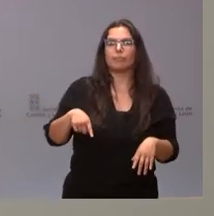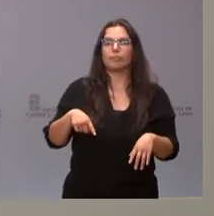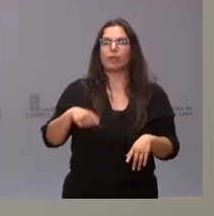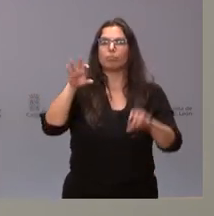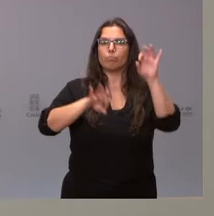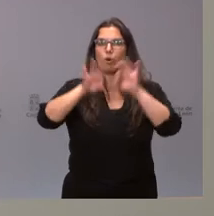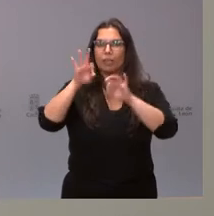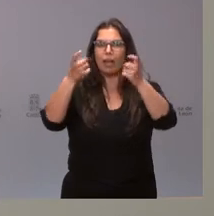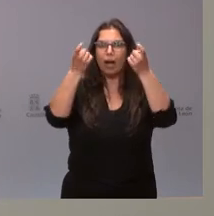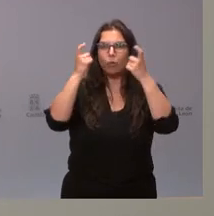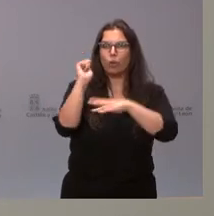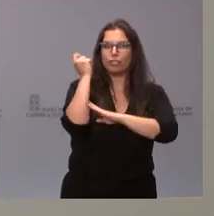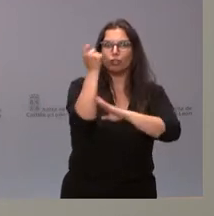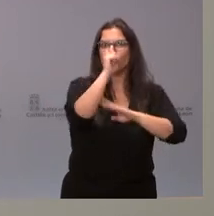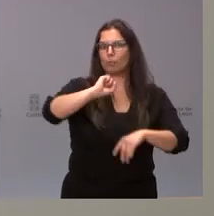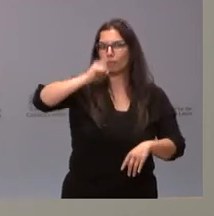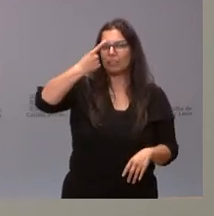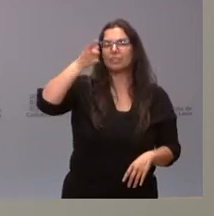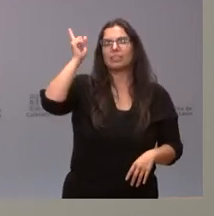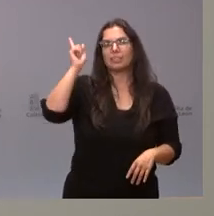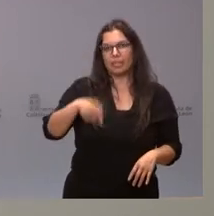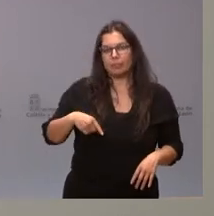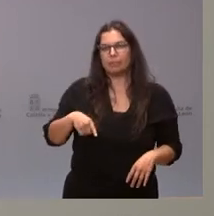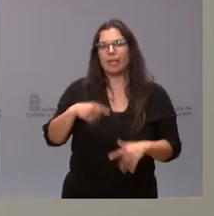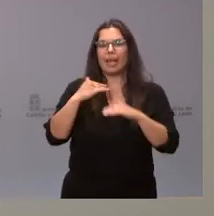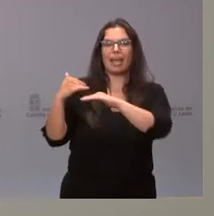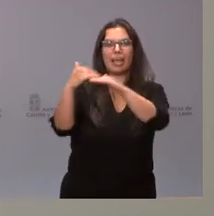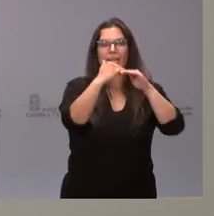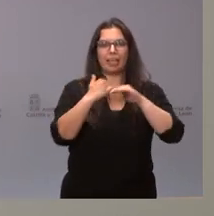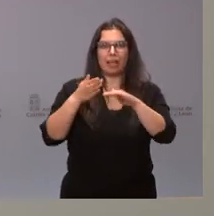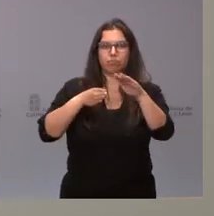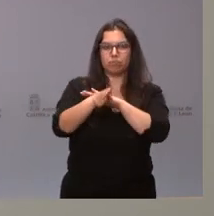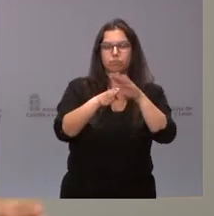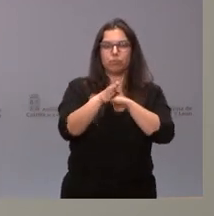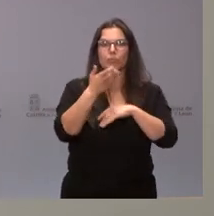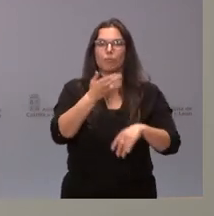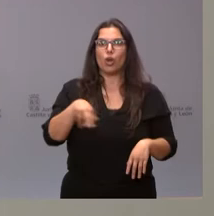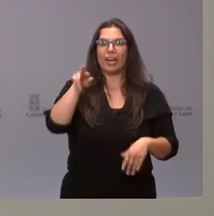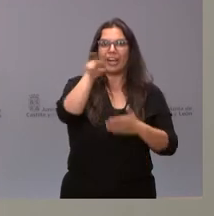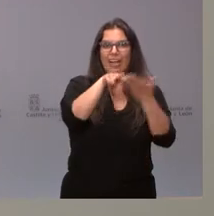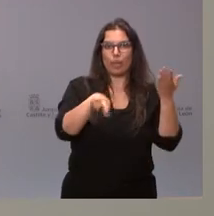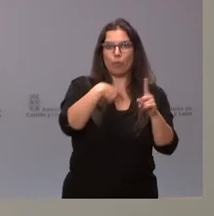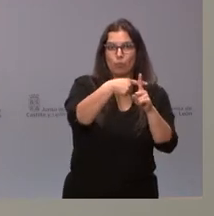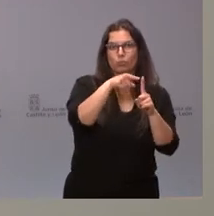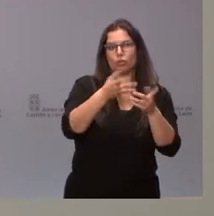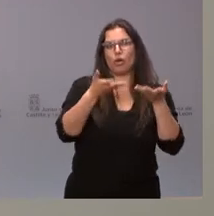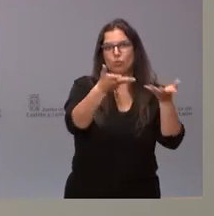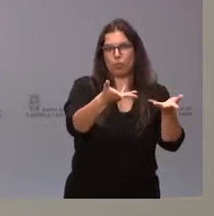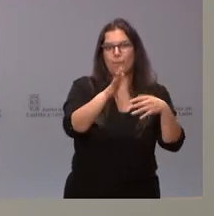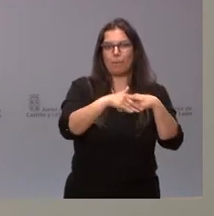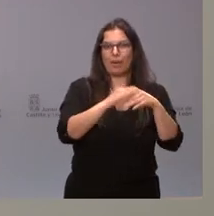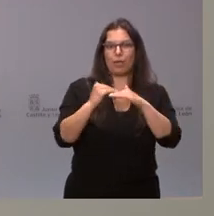porcentaje de alumnos con éxito, pero también donde haya más equidad desde el punto de vista que el Releo Plus contribuye a ese objetivo y